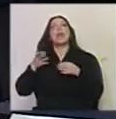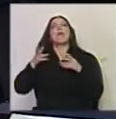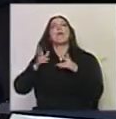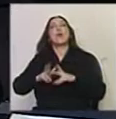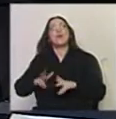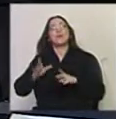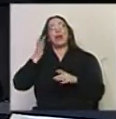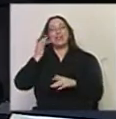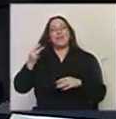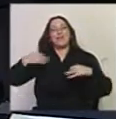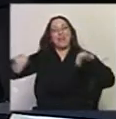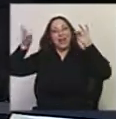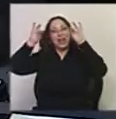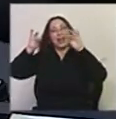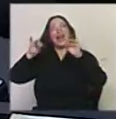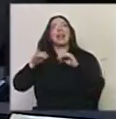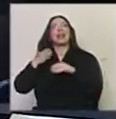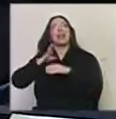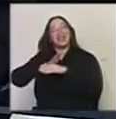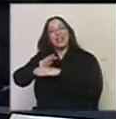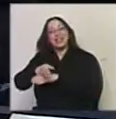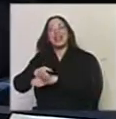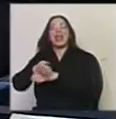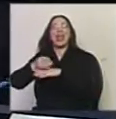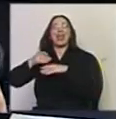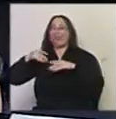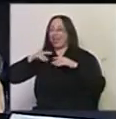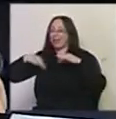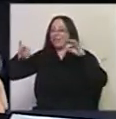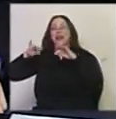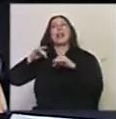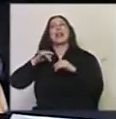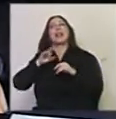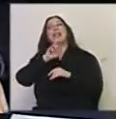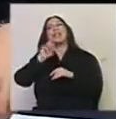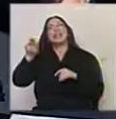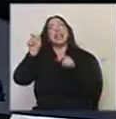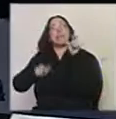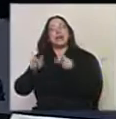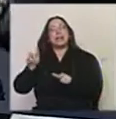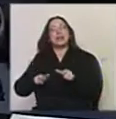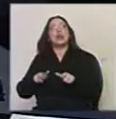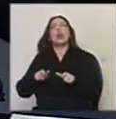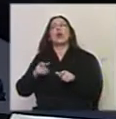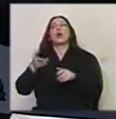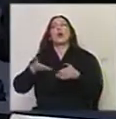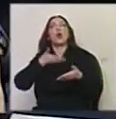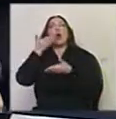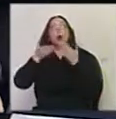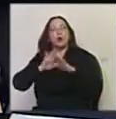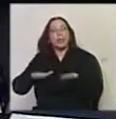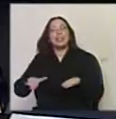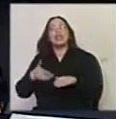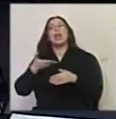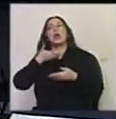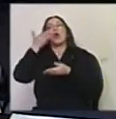bailando en la entrada del conjunto de música de cámara luego en escena tuvimos 300 personas el coro de niños el coro nacional